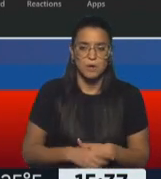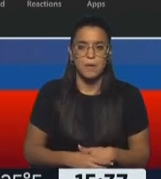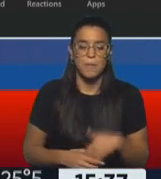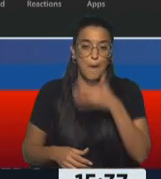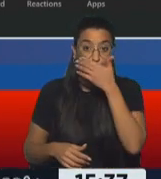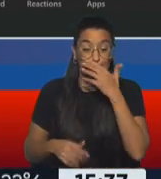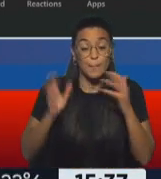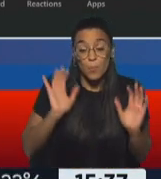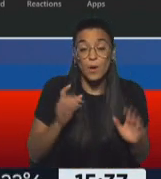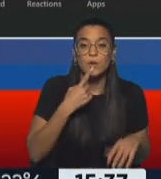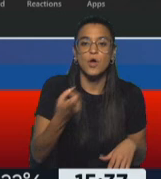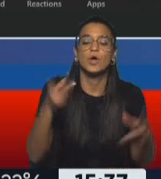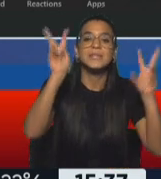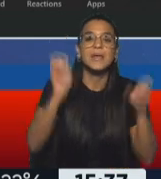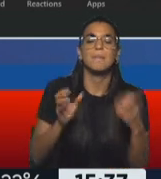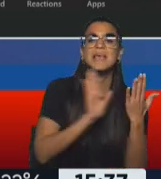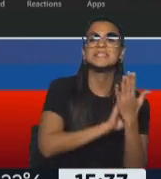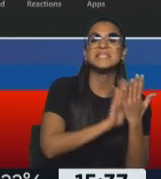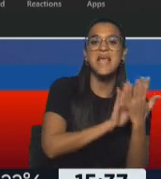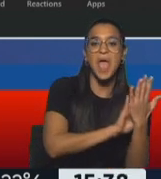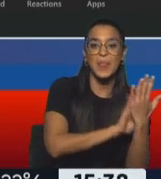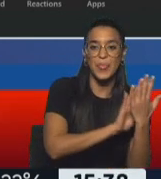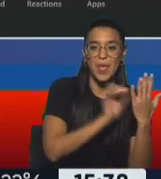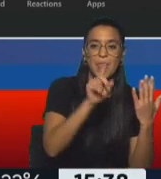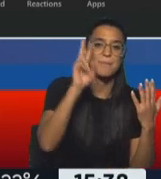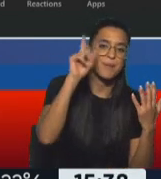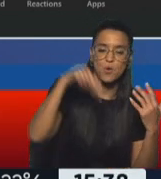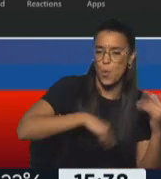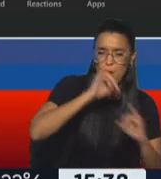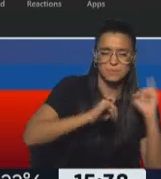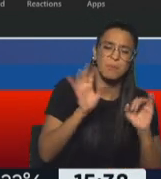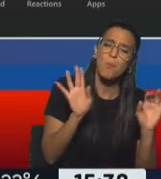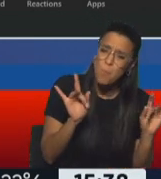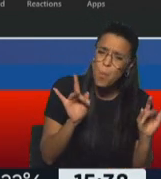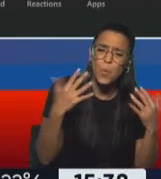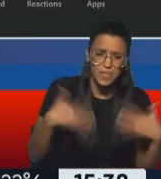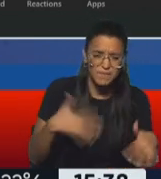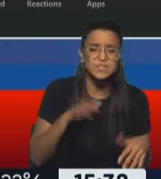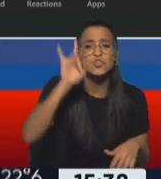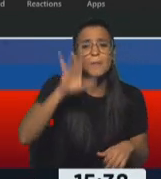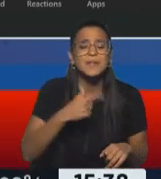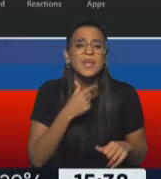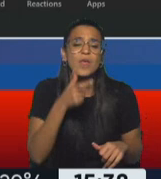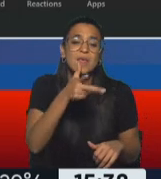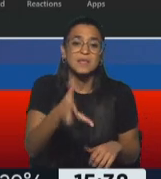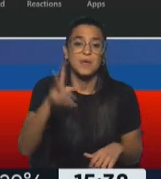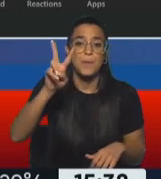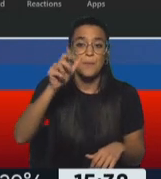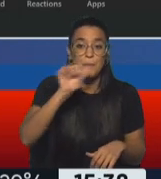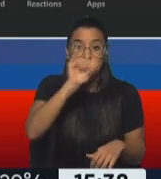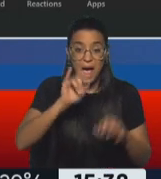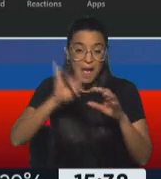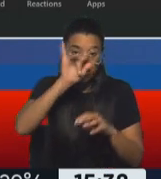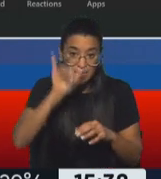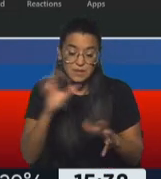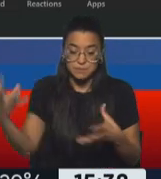Bueno, a ver, el tema de la izquierda peruana es un poco complejo, no lo voy a explicar en ese momento solo quería decir que Mirta Vázquez y yo fuimos invitadas